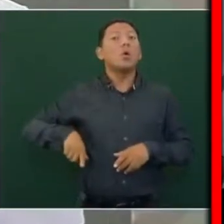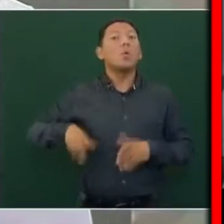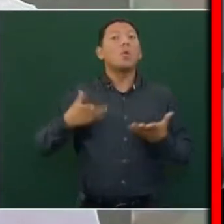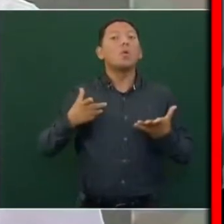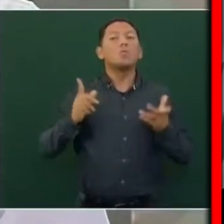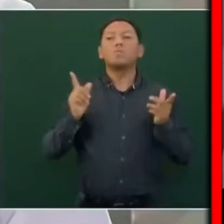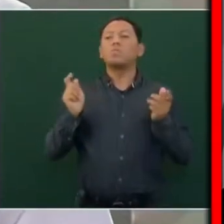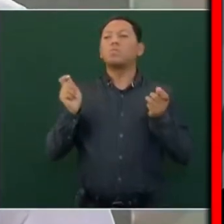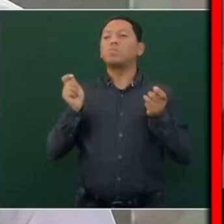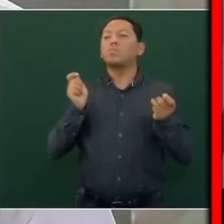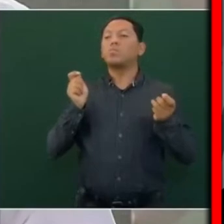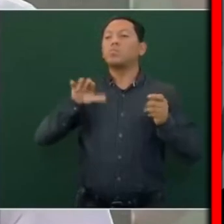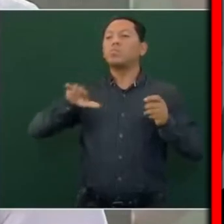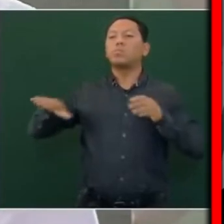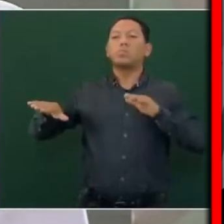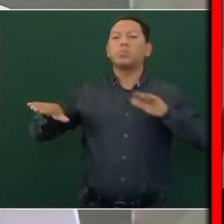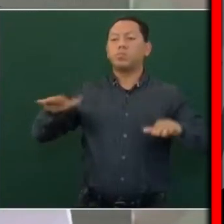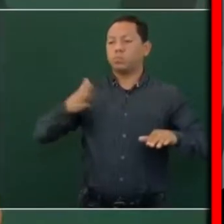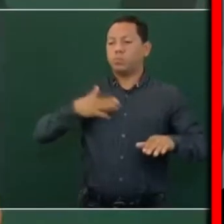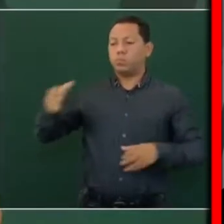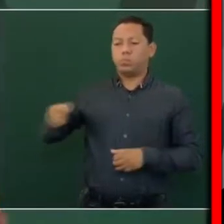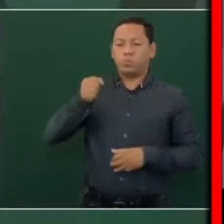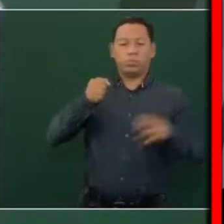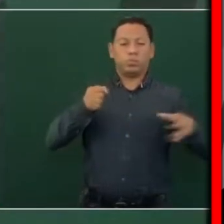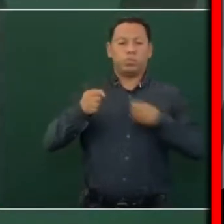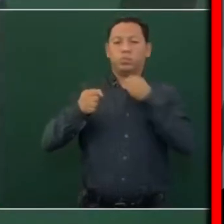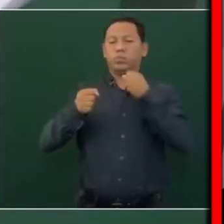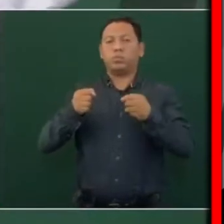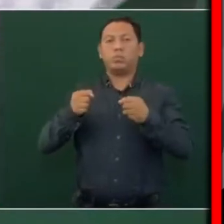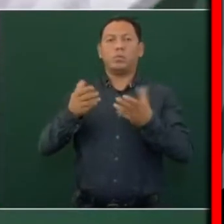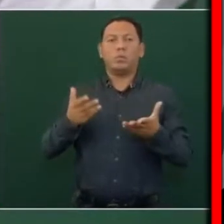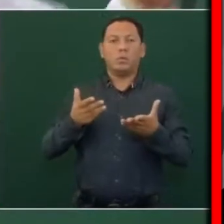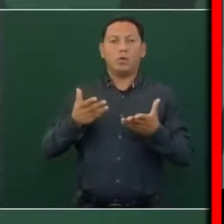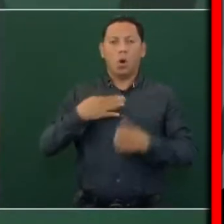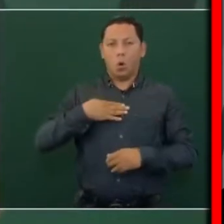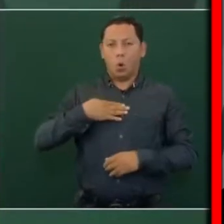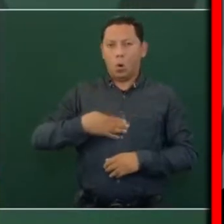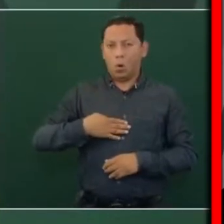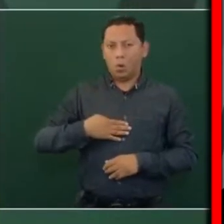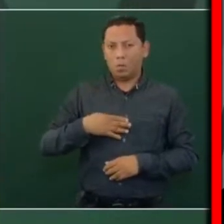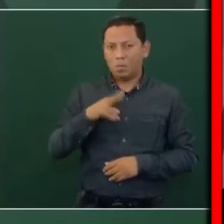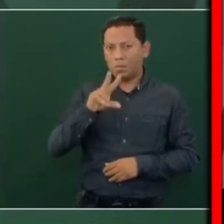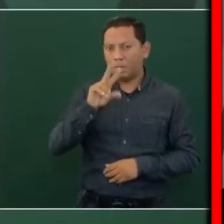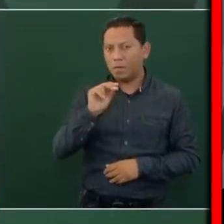presidencia oligárquica con fachada de democracia.